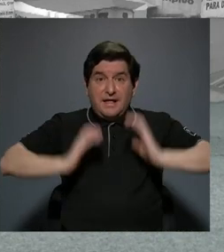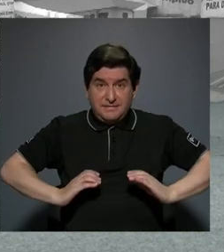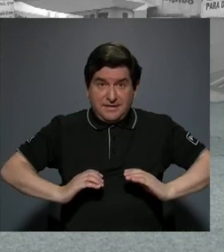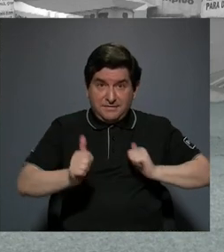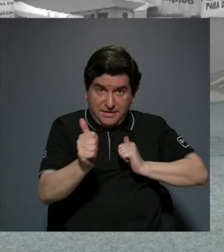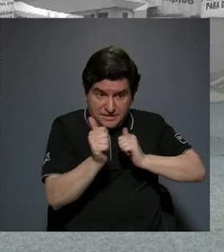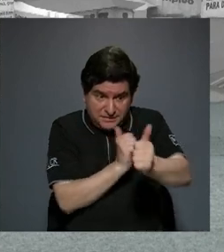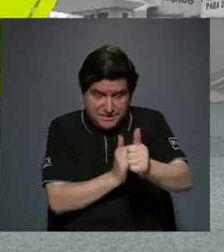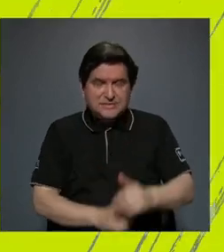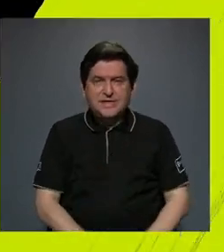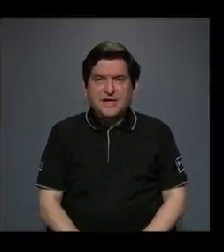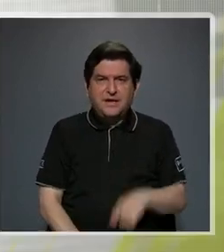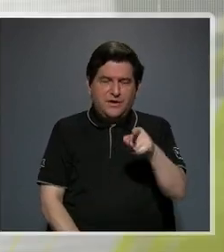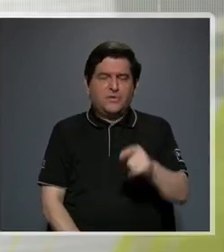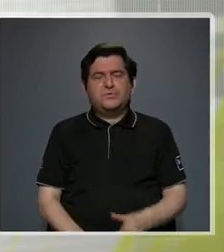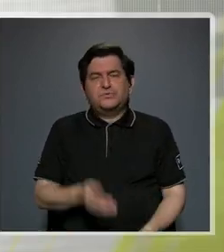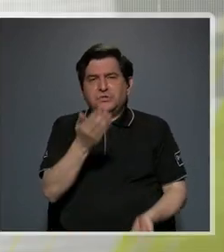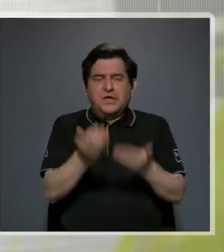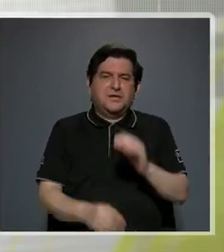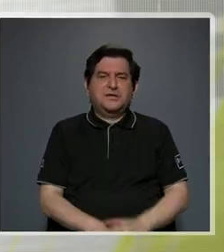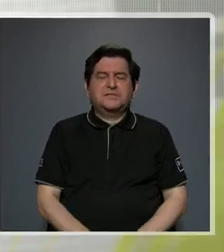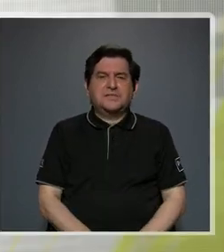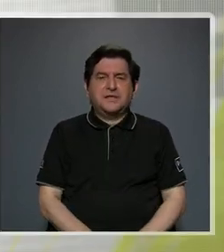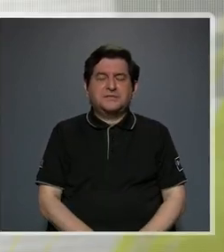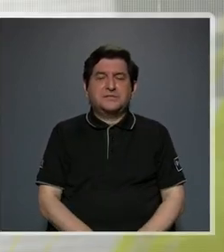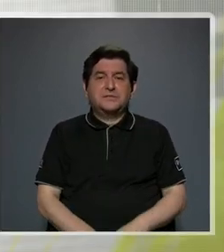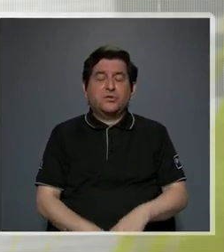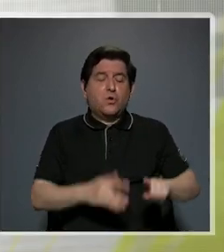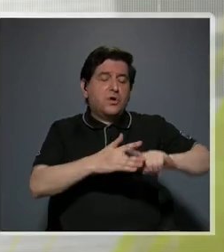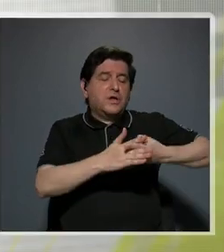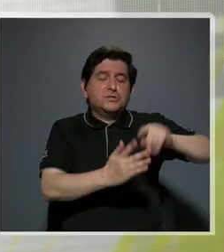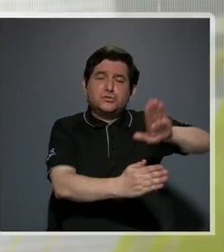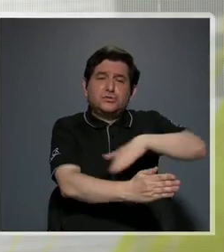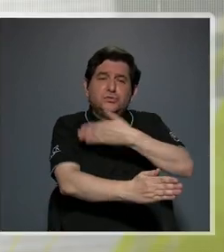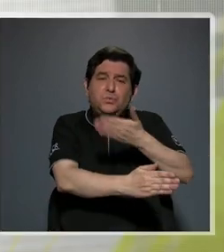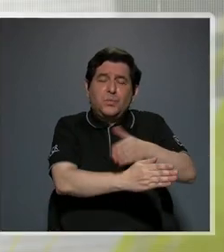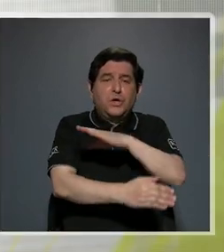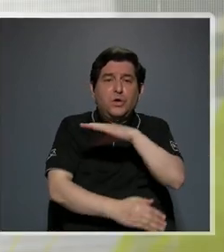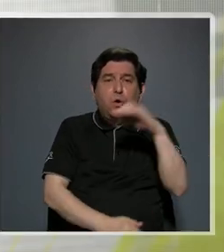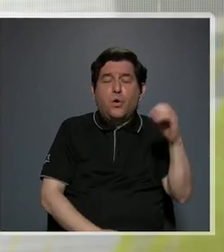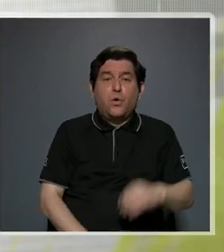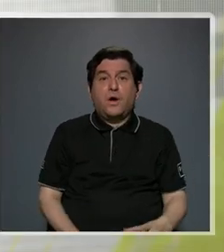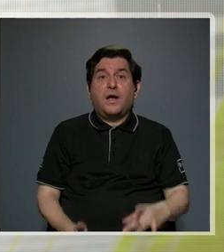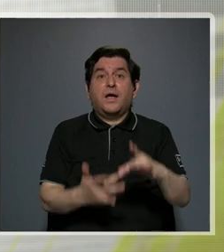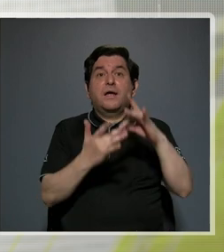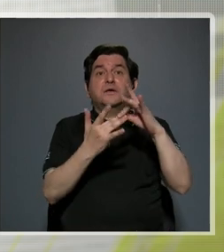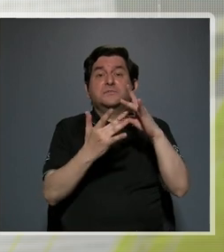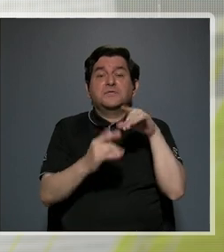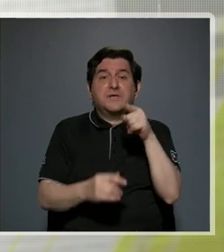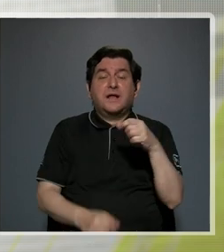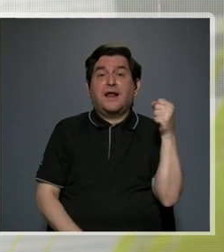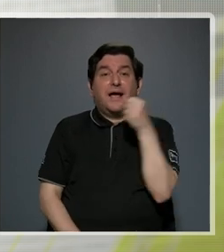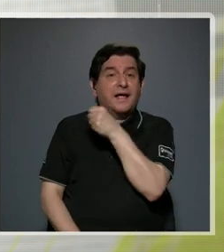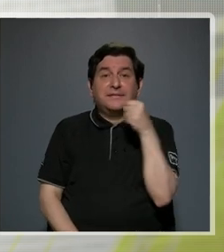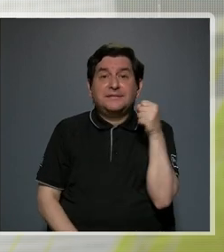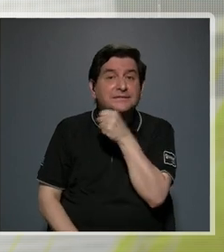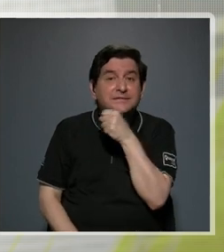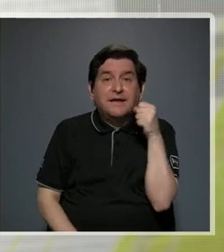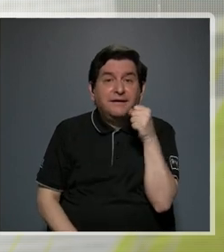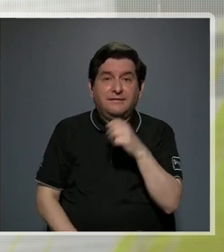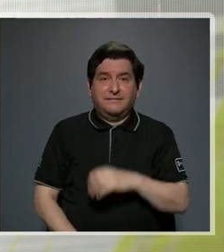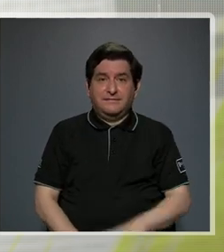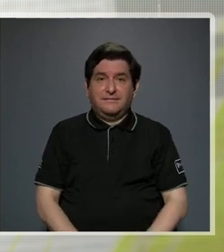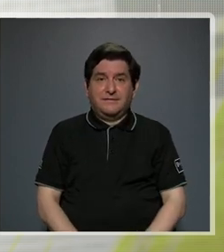que lo estás interpretando con un instrumento o especialmente si lo estás cantando verdad